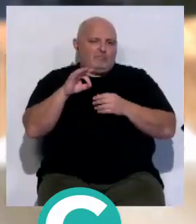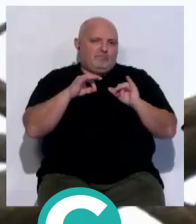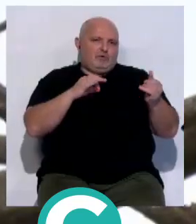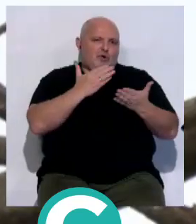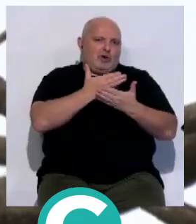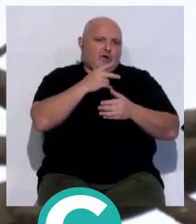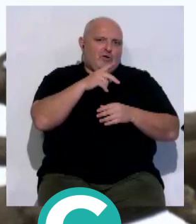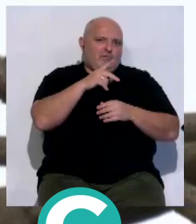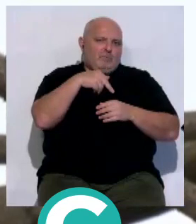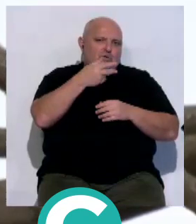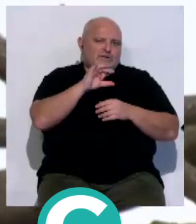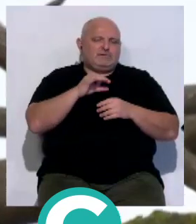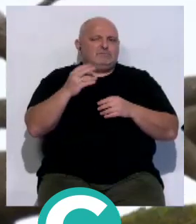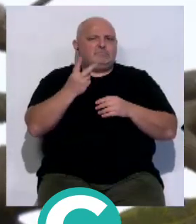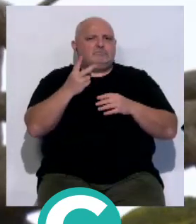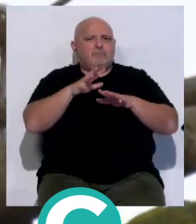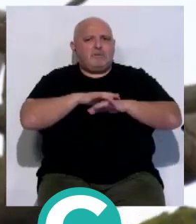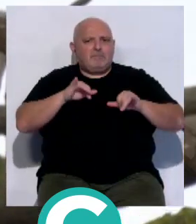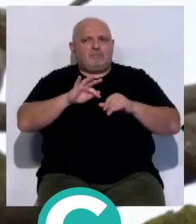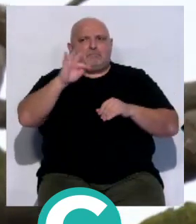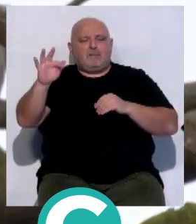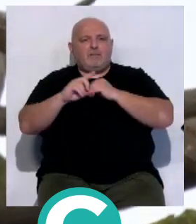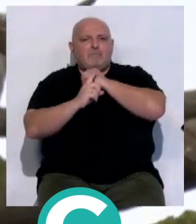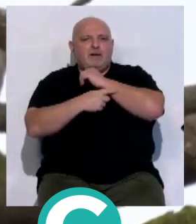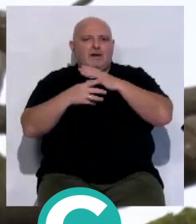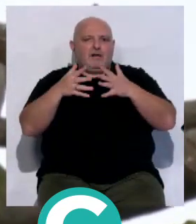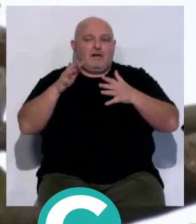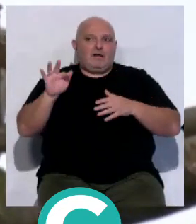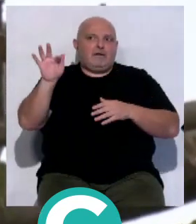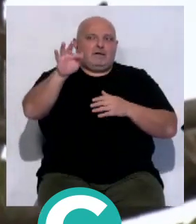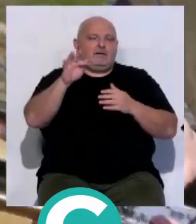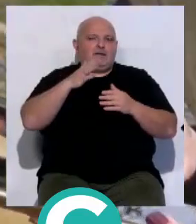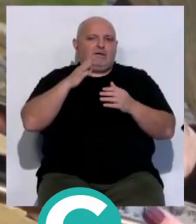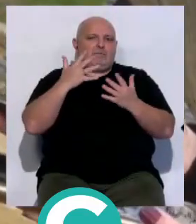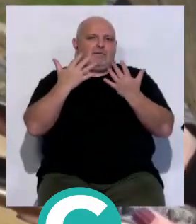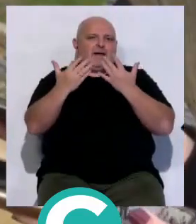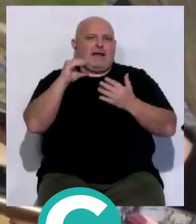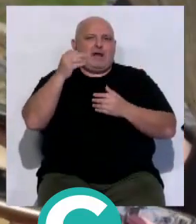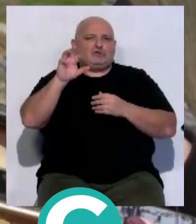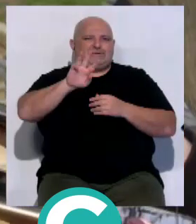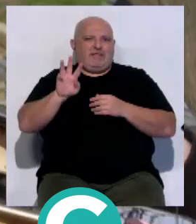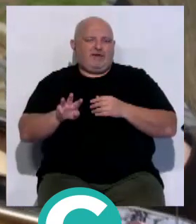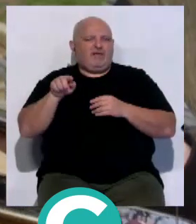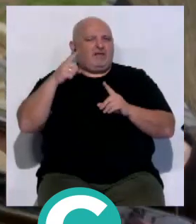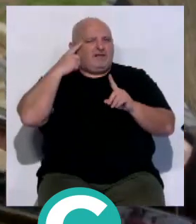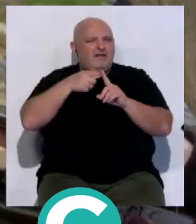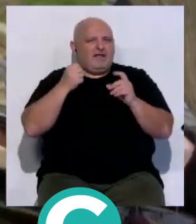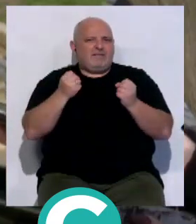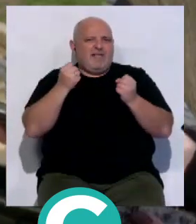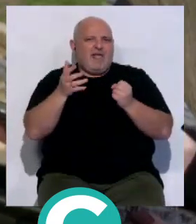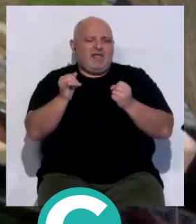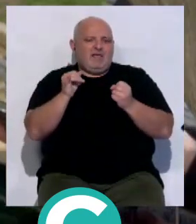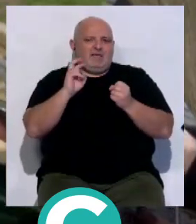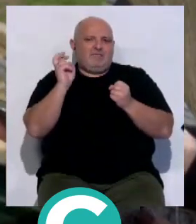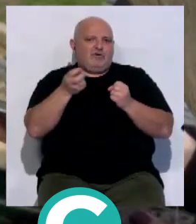Mutis. A la Plaza de España le seguirá la Alameda Clara Campoamor y el Paseo Carlos III. Esta actividad conlleva diferentes